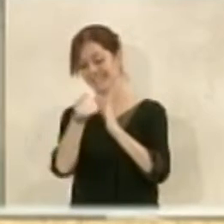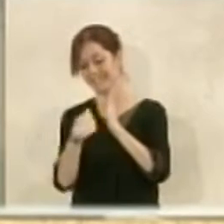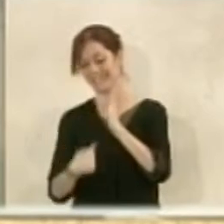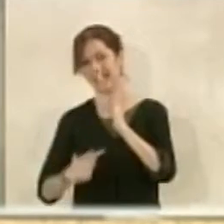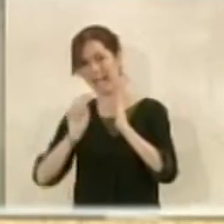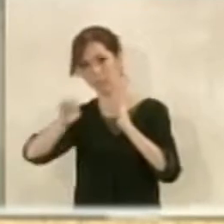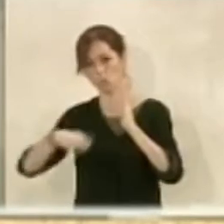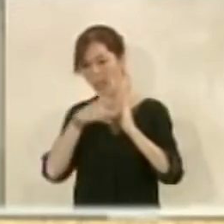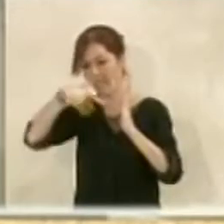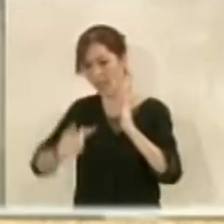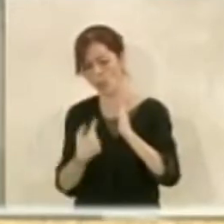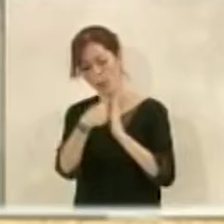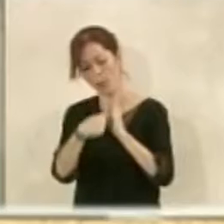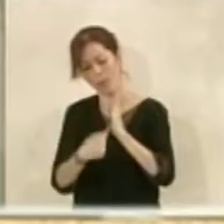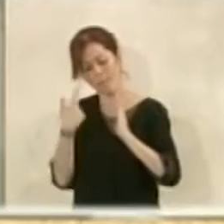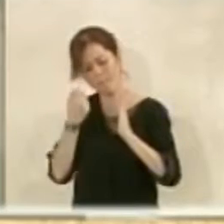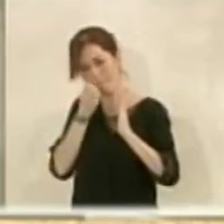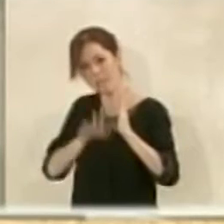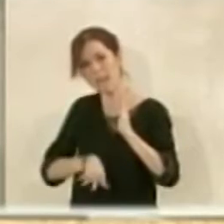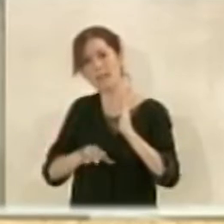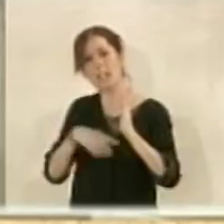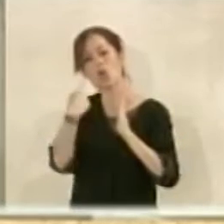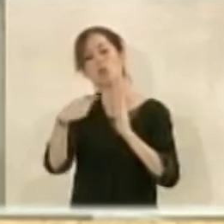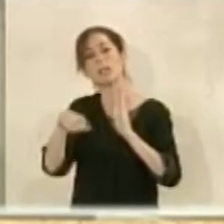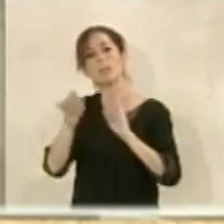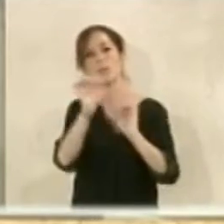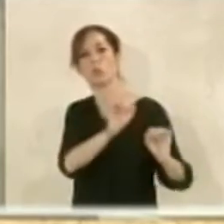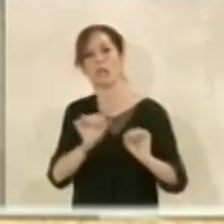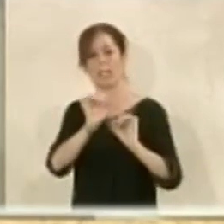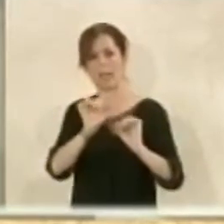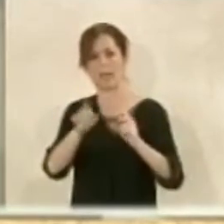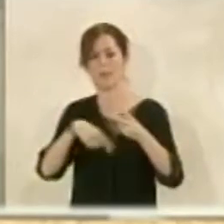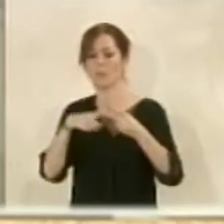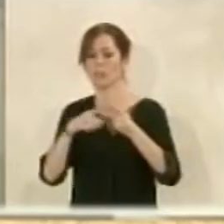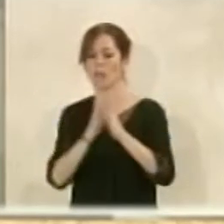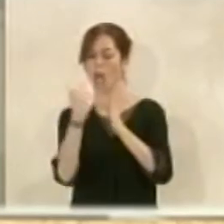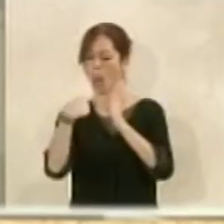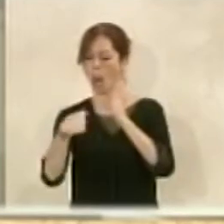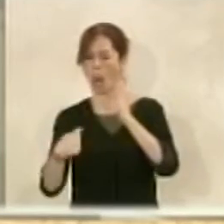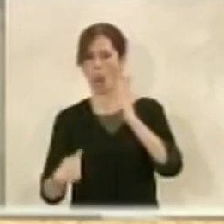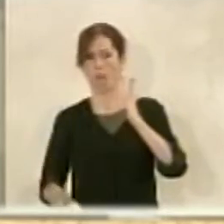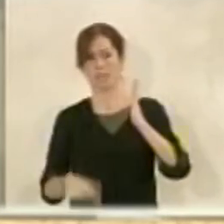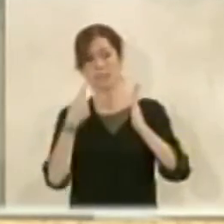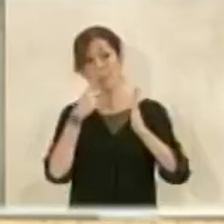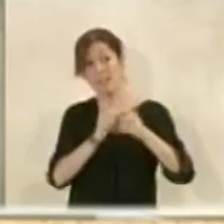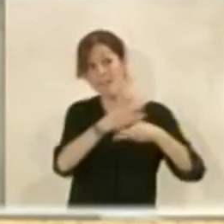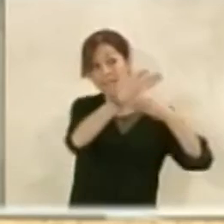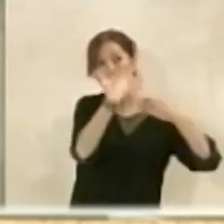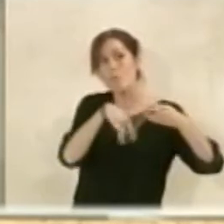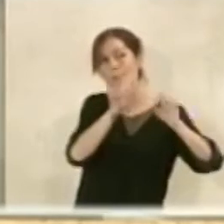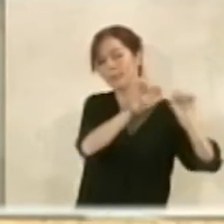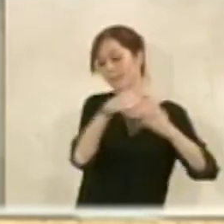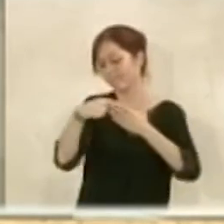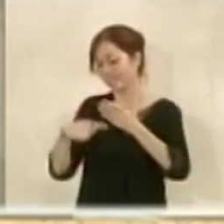actualizado donde se recojan bienes protegidos un catálogo amplio este tipo de fachadas se podrían